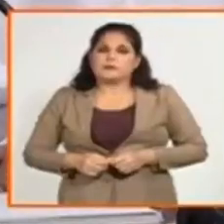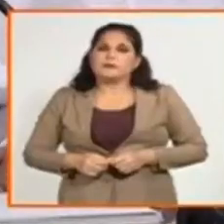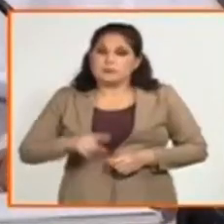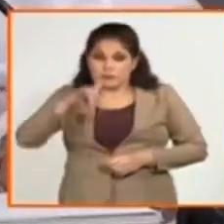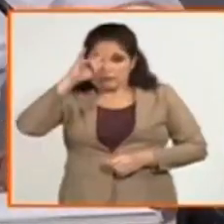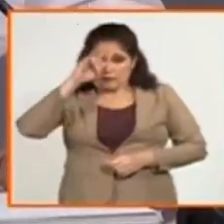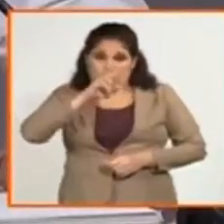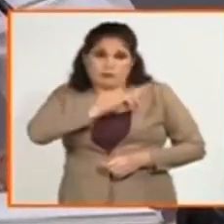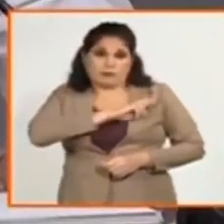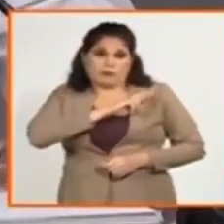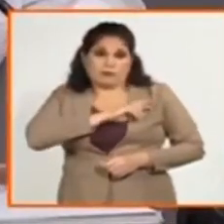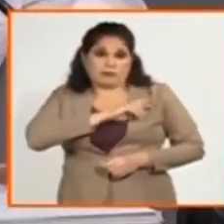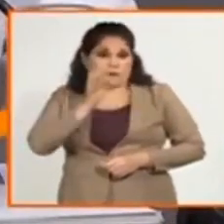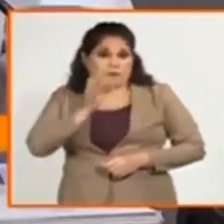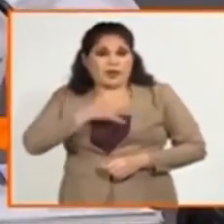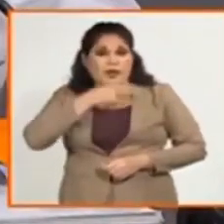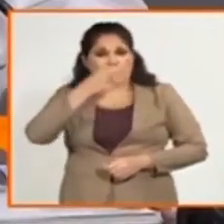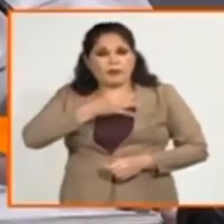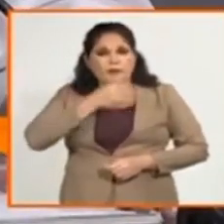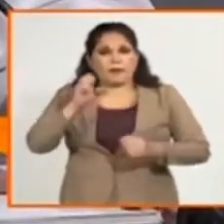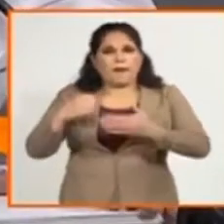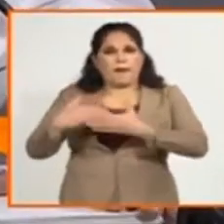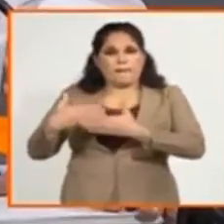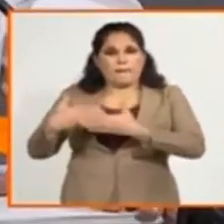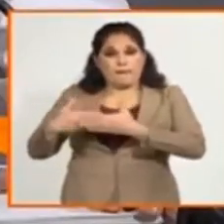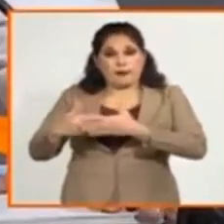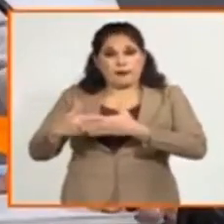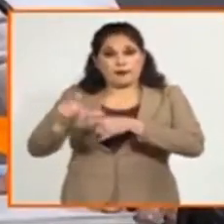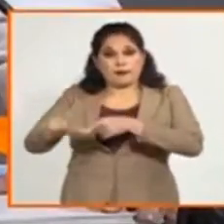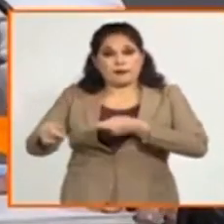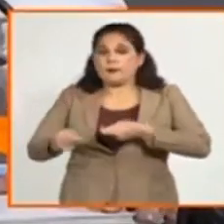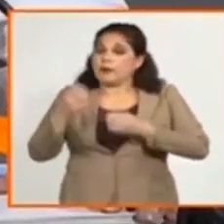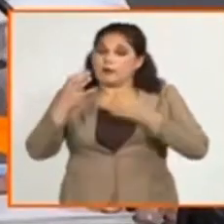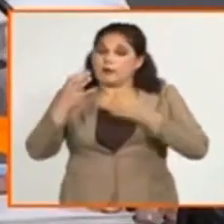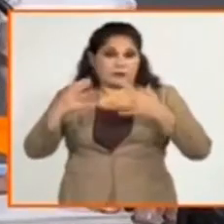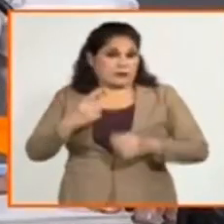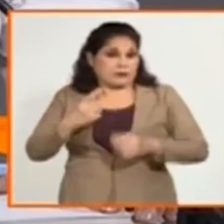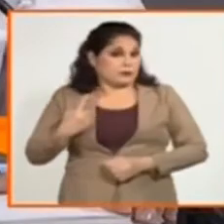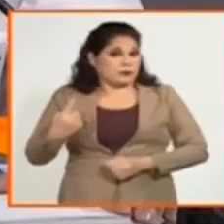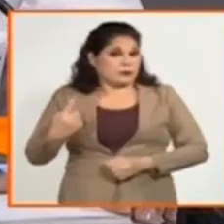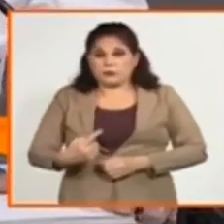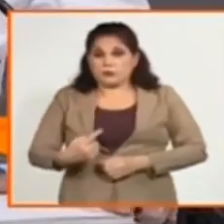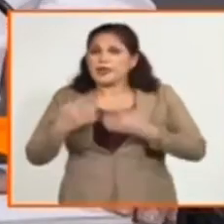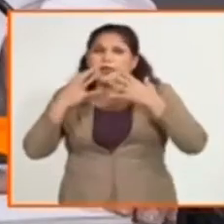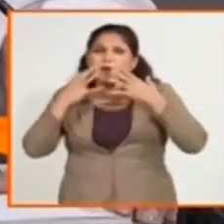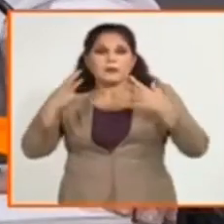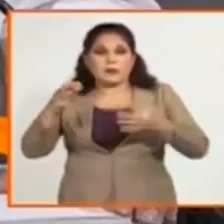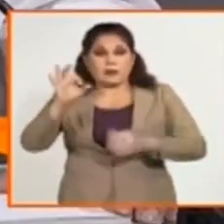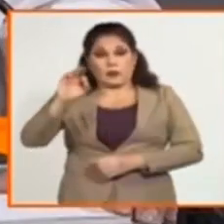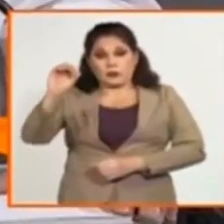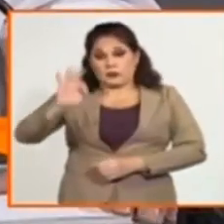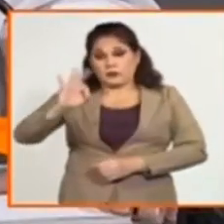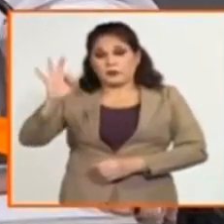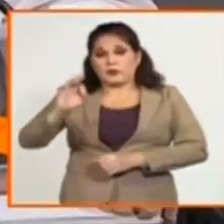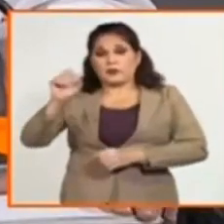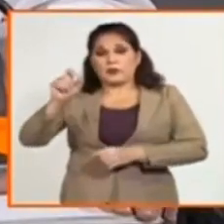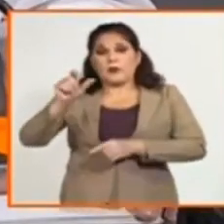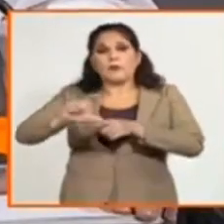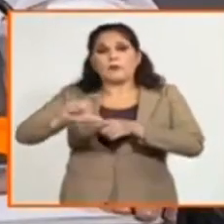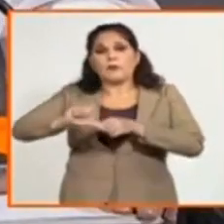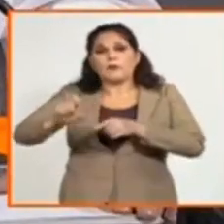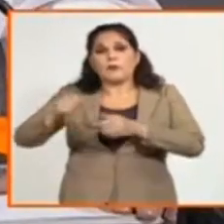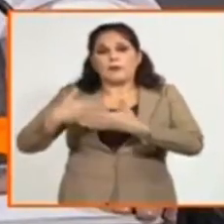Ahí, como usted bien explicaba, las cooperativas son básicas para nosotros. Casi el 80% de las producciones están bajo base de cooperativas.